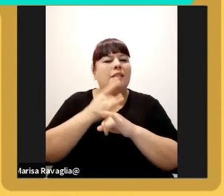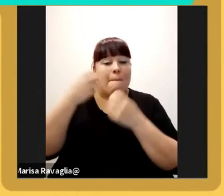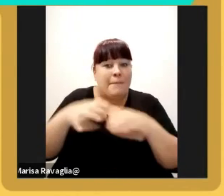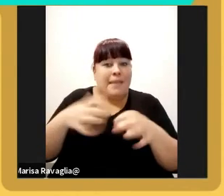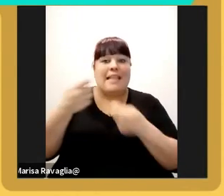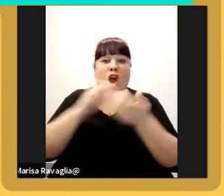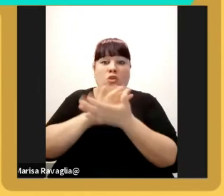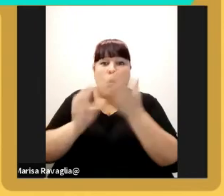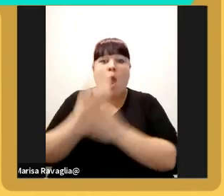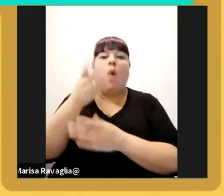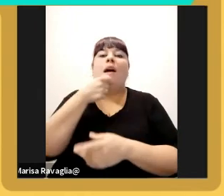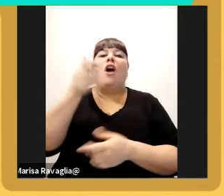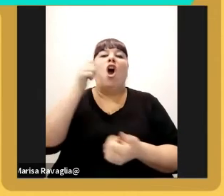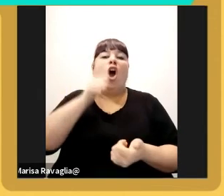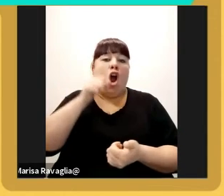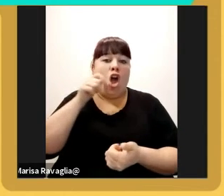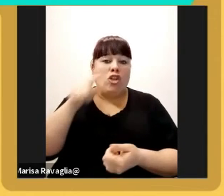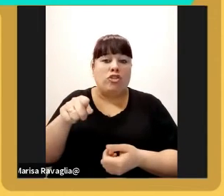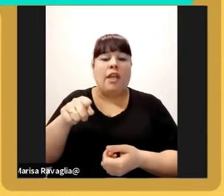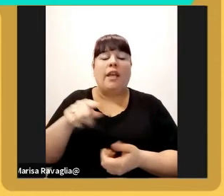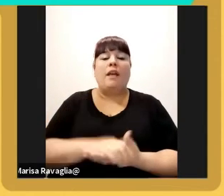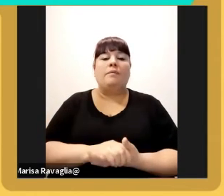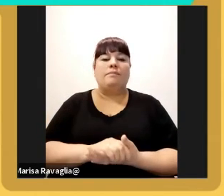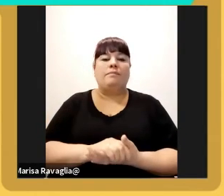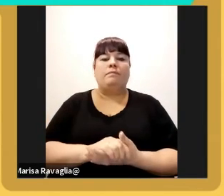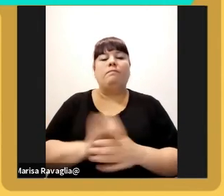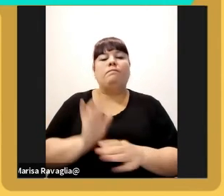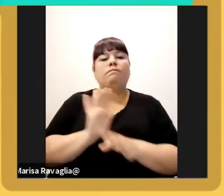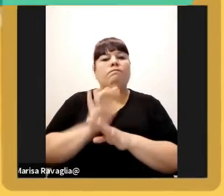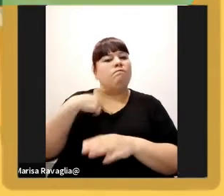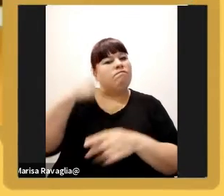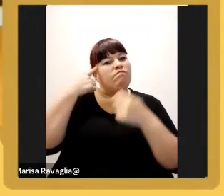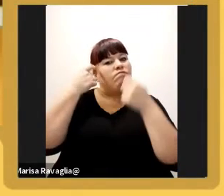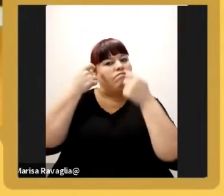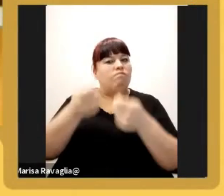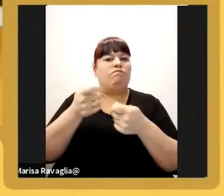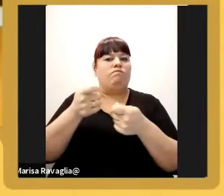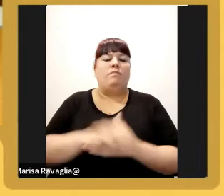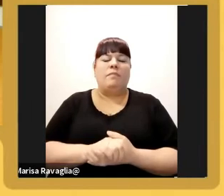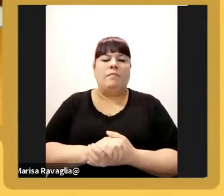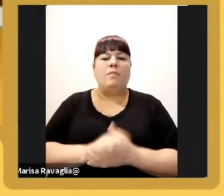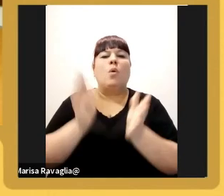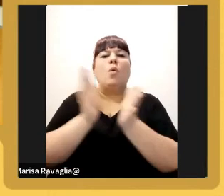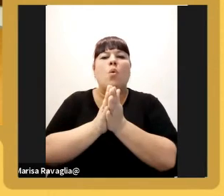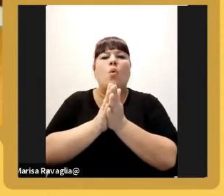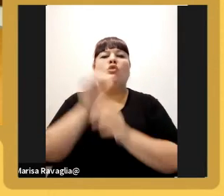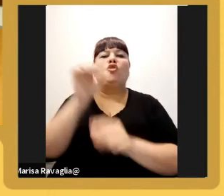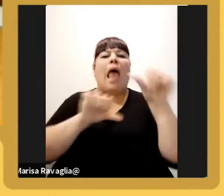vamos a las golosinas estamos apostando en un venture conjuntamente con laboratorios VAGO